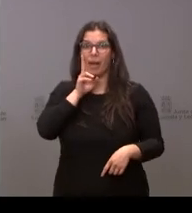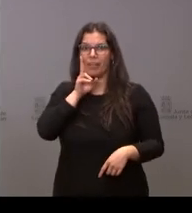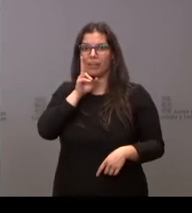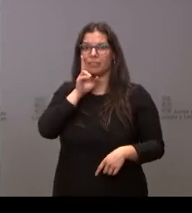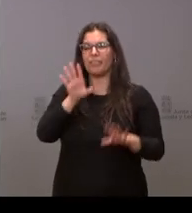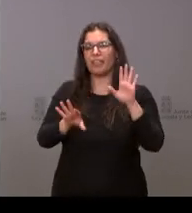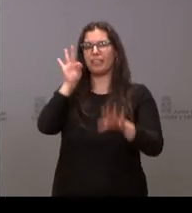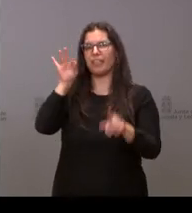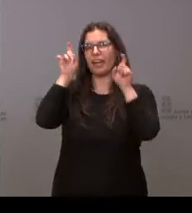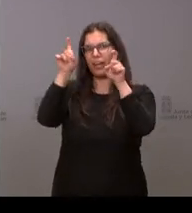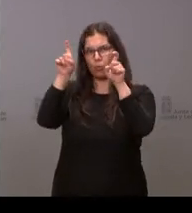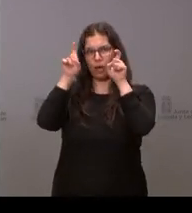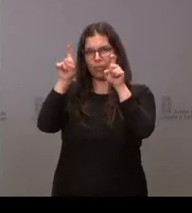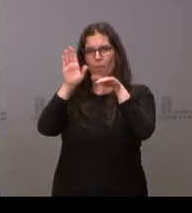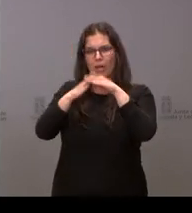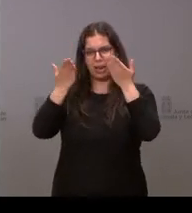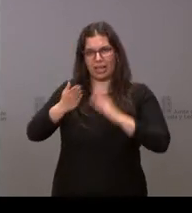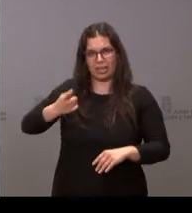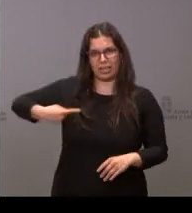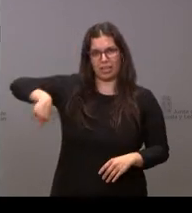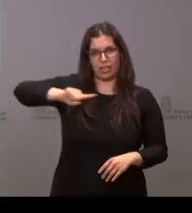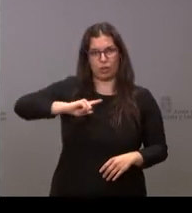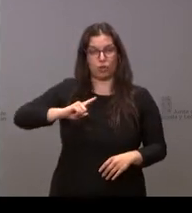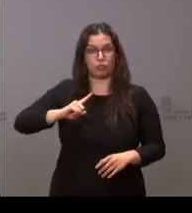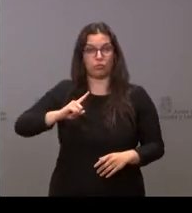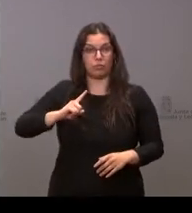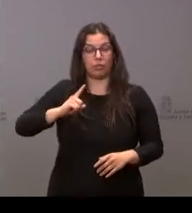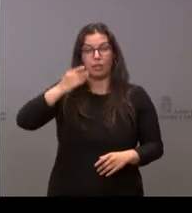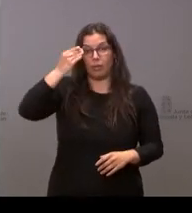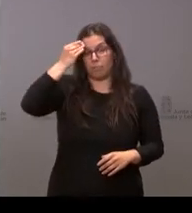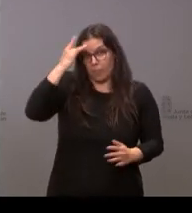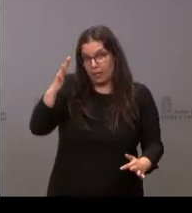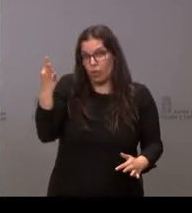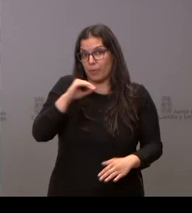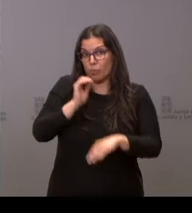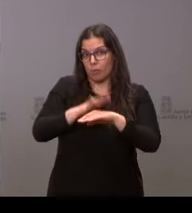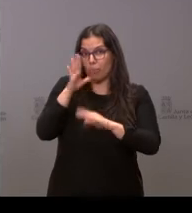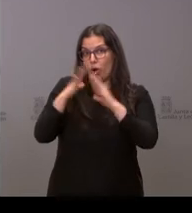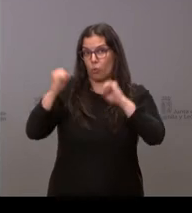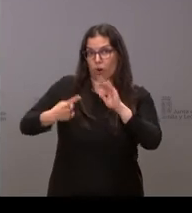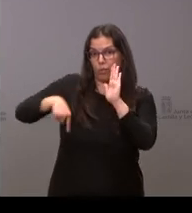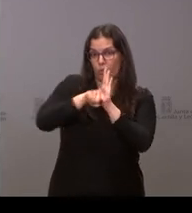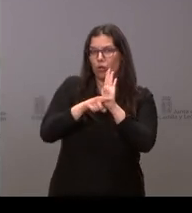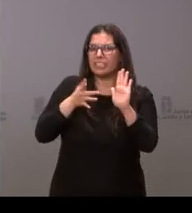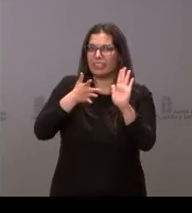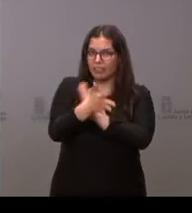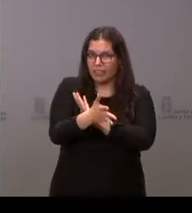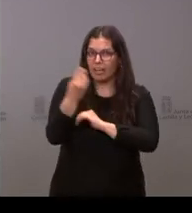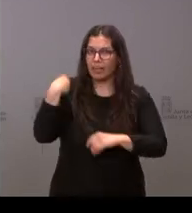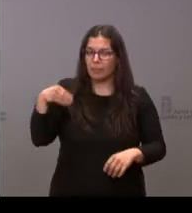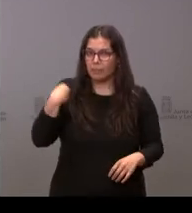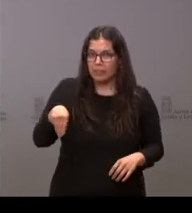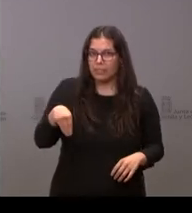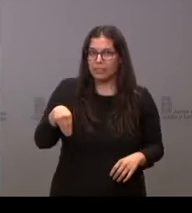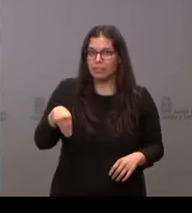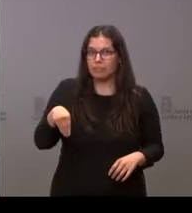Eso forma parte de ese acuerdo y entendemos que se debe cumplir por las dos partes. Mi pregunta es, ¿va a haber pin parental, que es exactamente